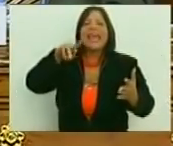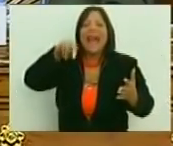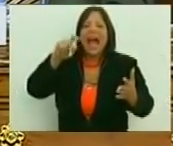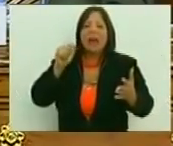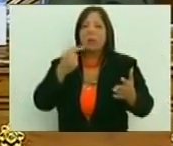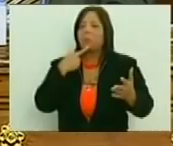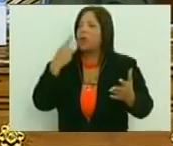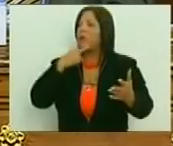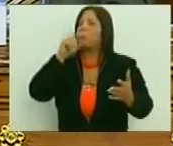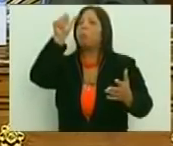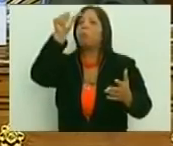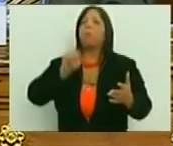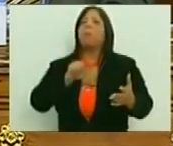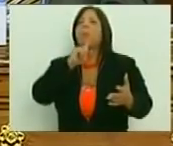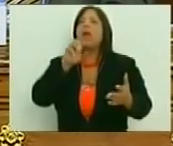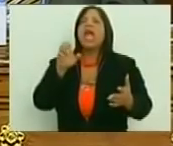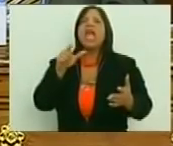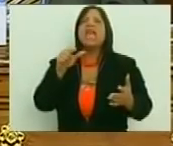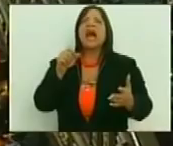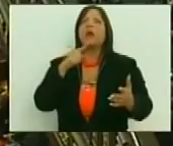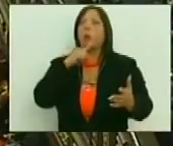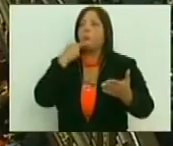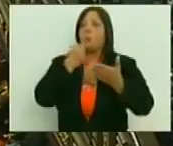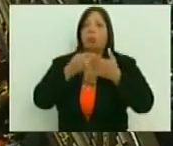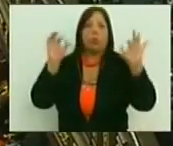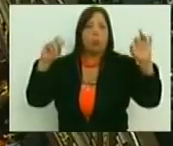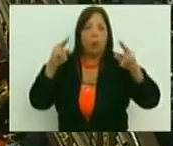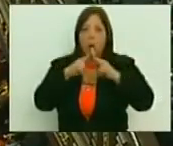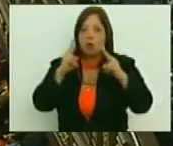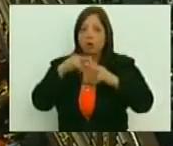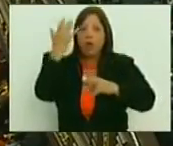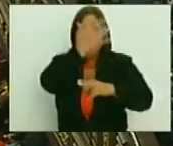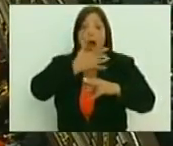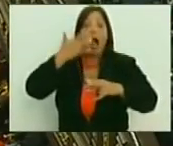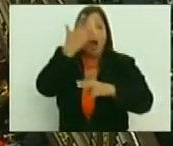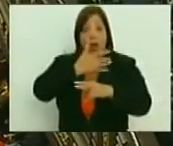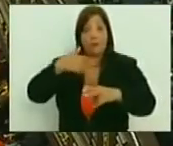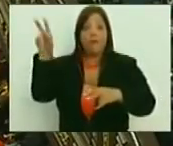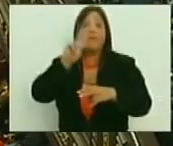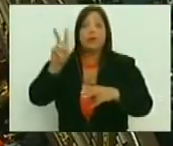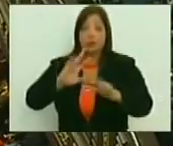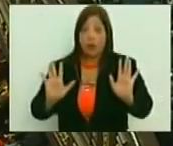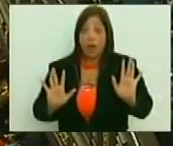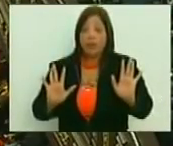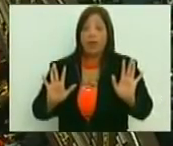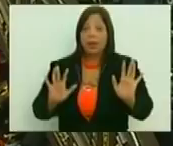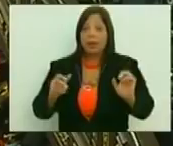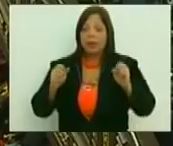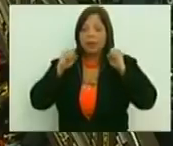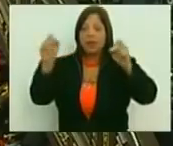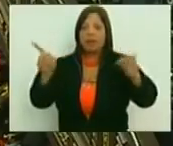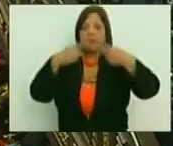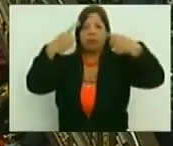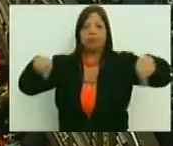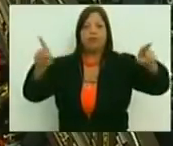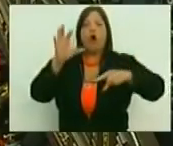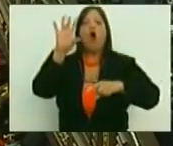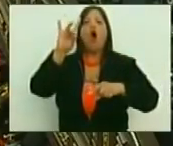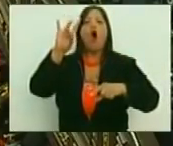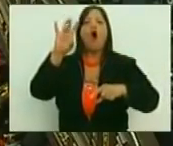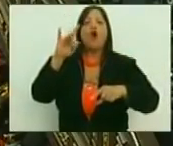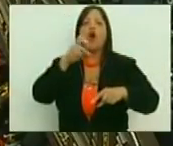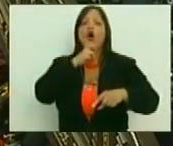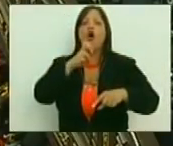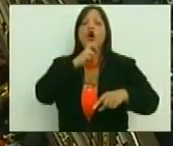casi nadie habla de él. Un maestro venezolano, afro-venezolano, que se ganó la batuta de oro internacional